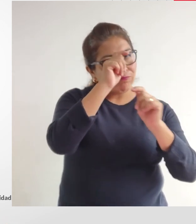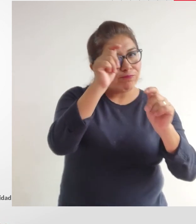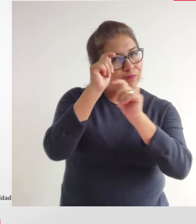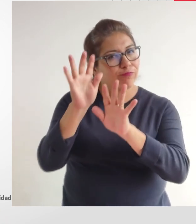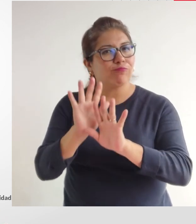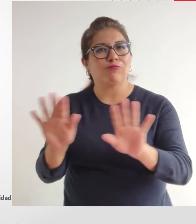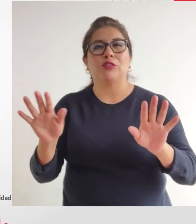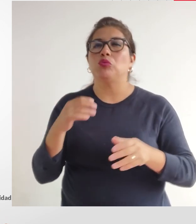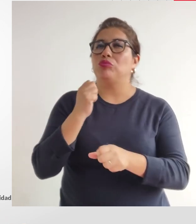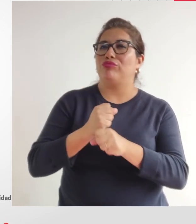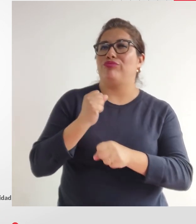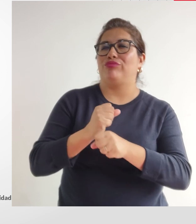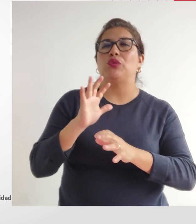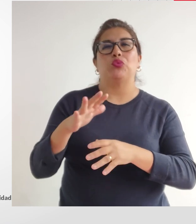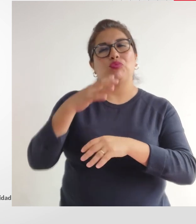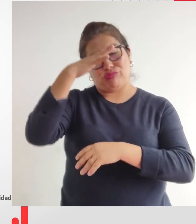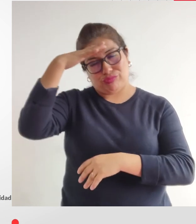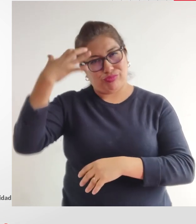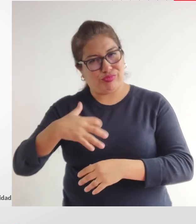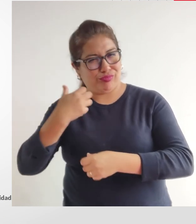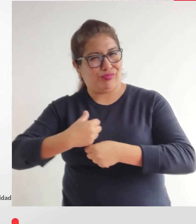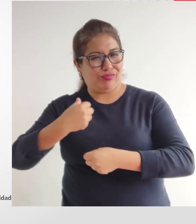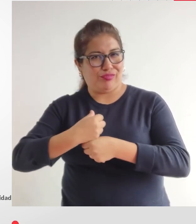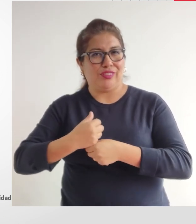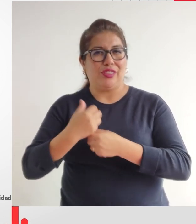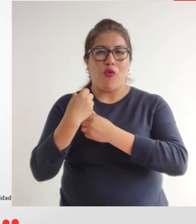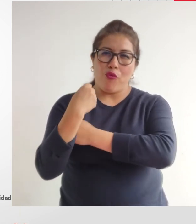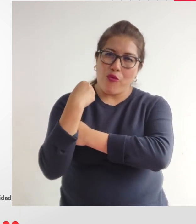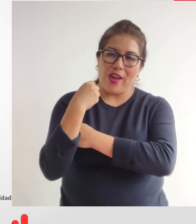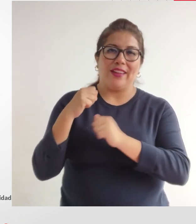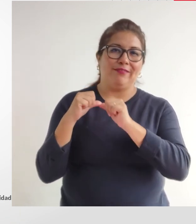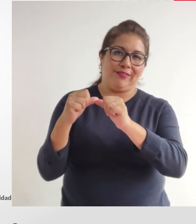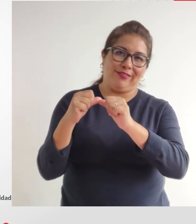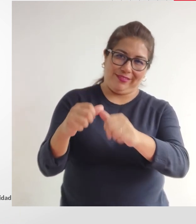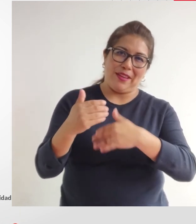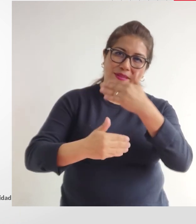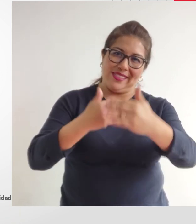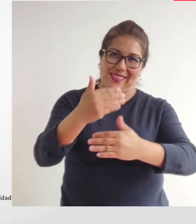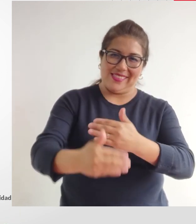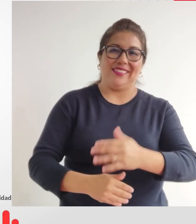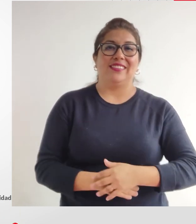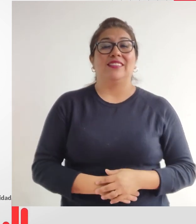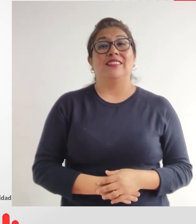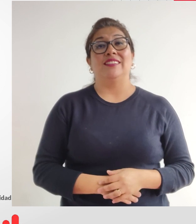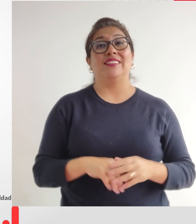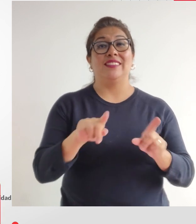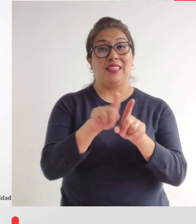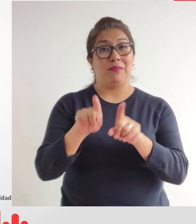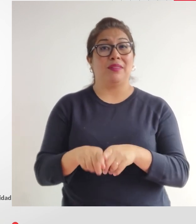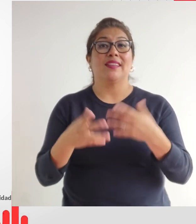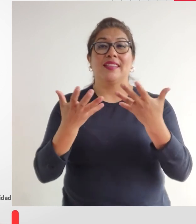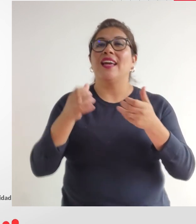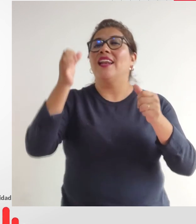por todo ese trabajo, por todo el esfuerzo, por todo aquello también que se viene avanzando. Y también